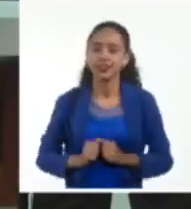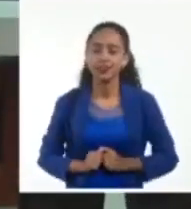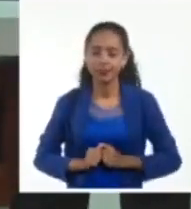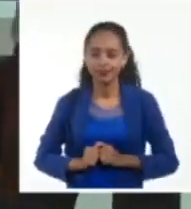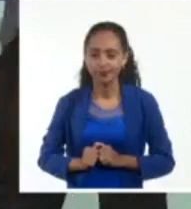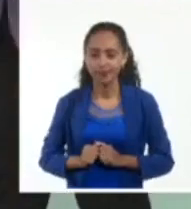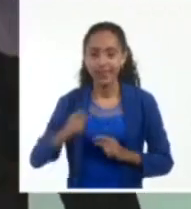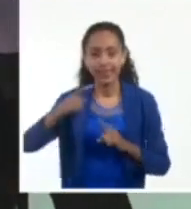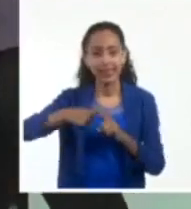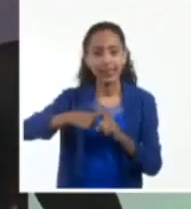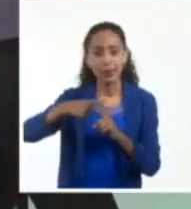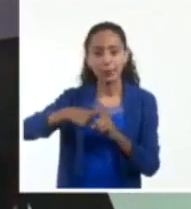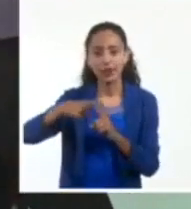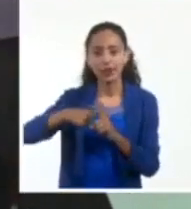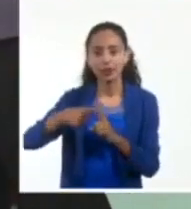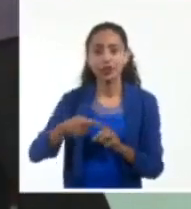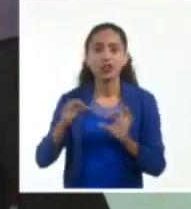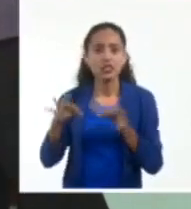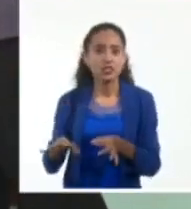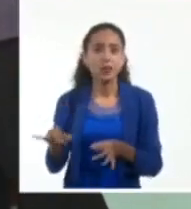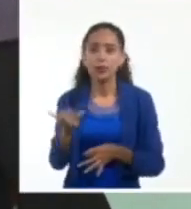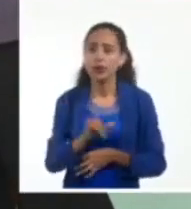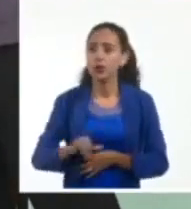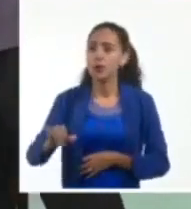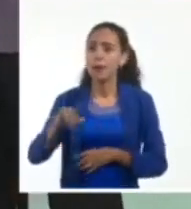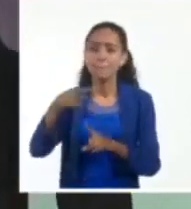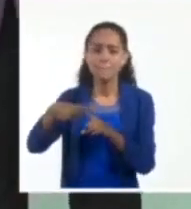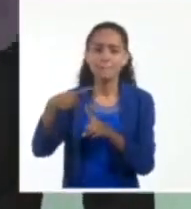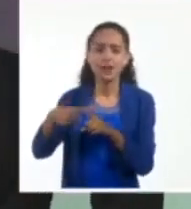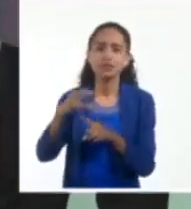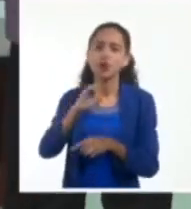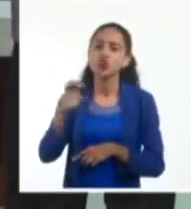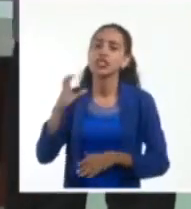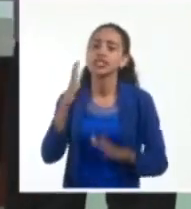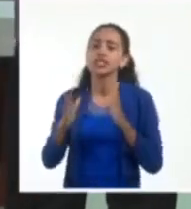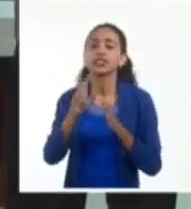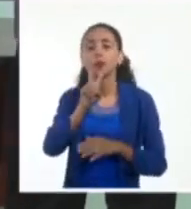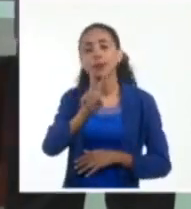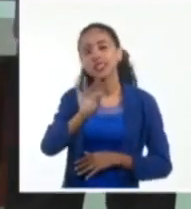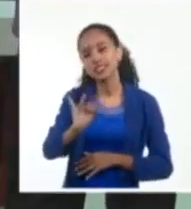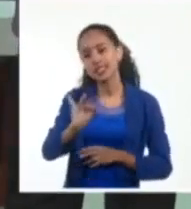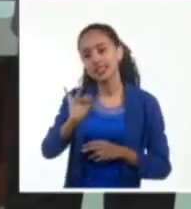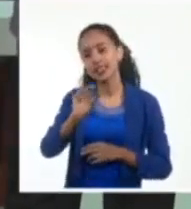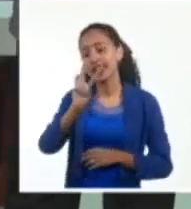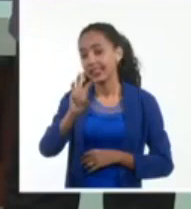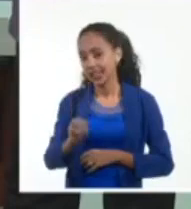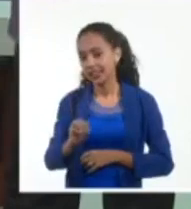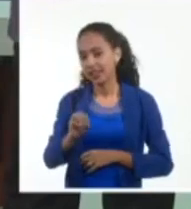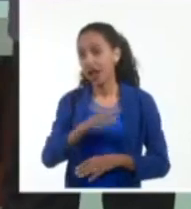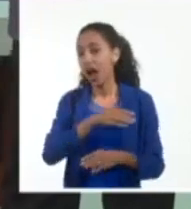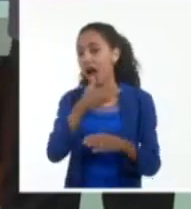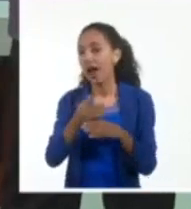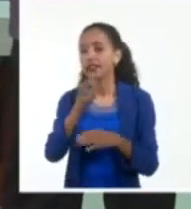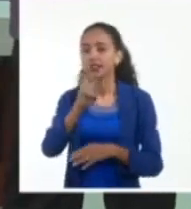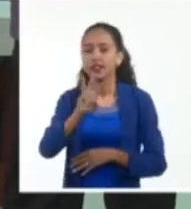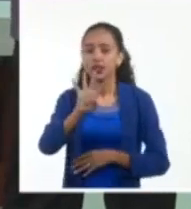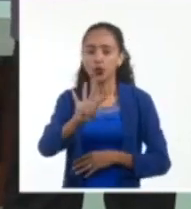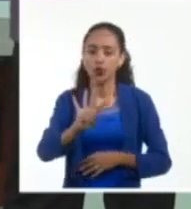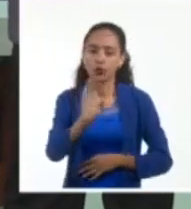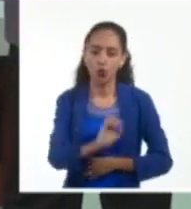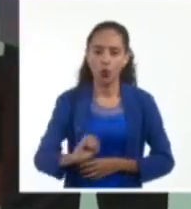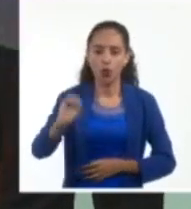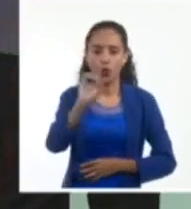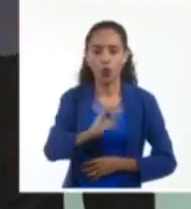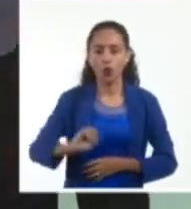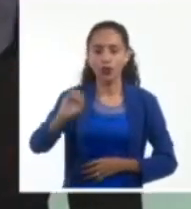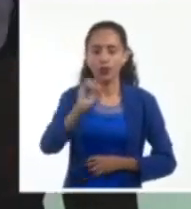Las temperaturas siempre más frescas, las máximas en el occidente y el centro, entre 27 y 30 grados Celsius hasta 34 en el oriente